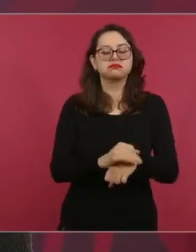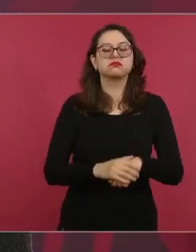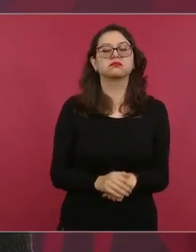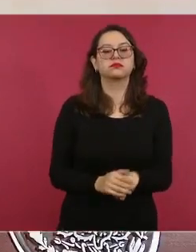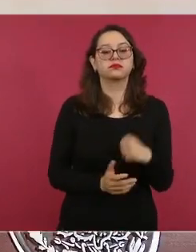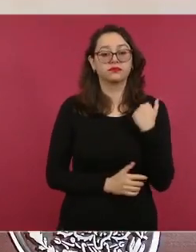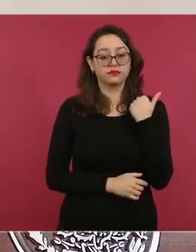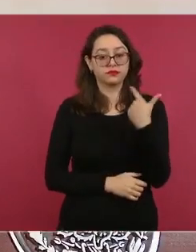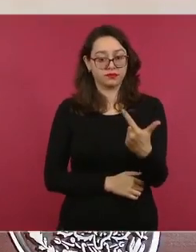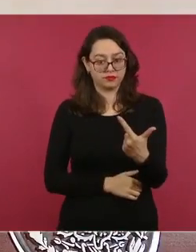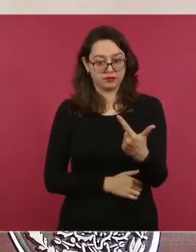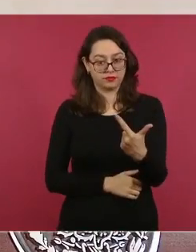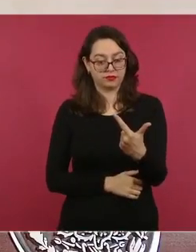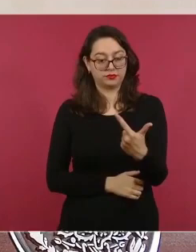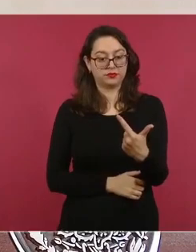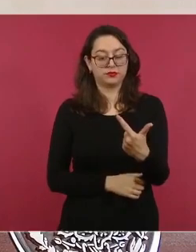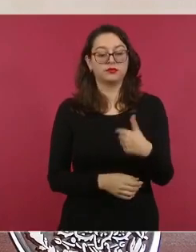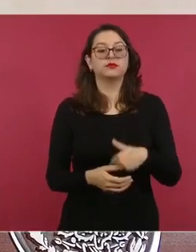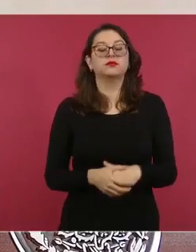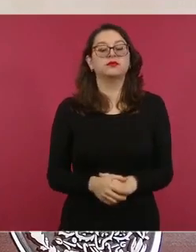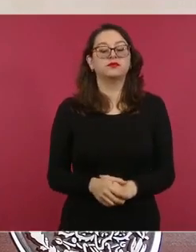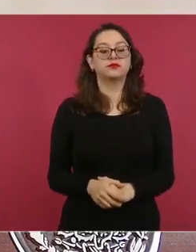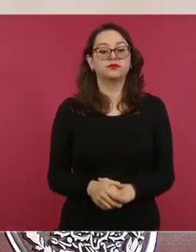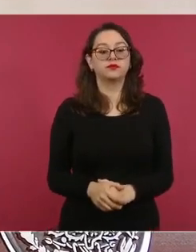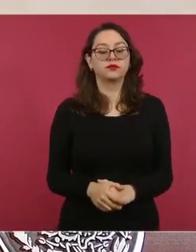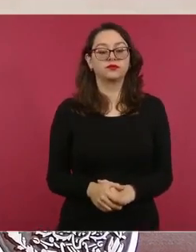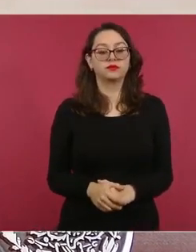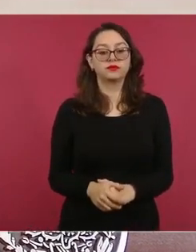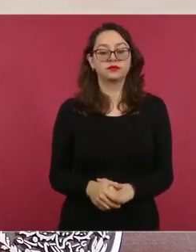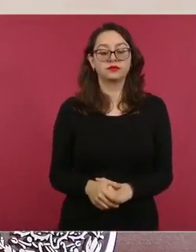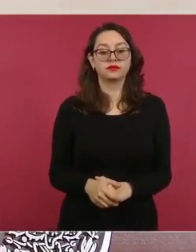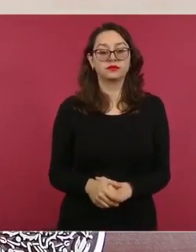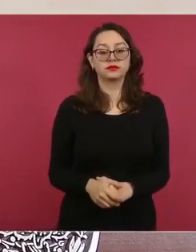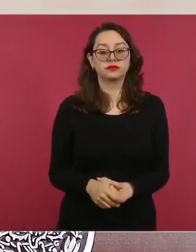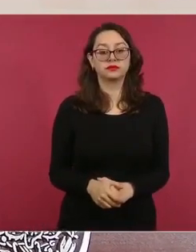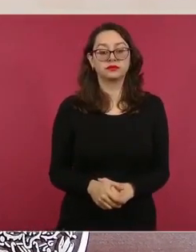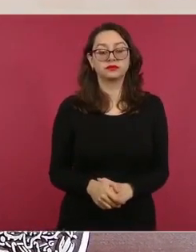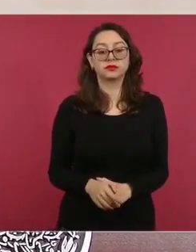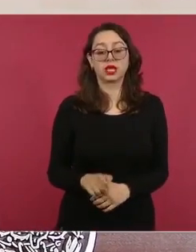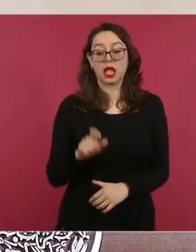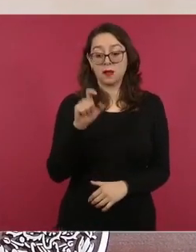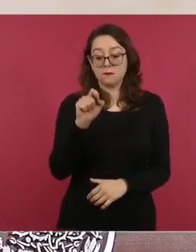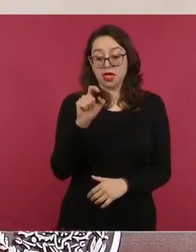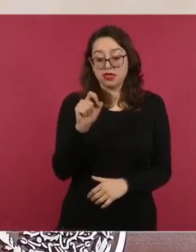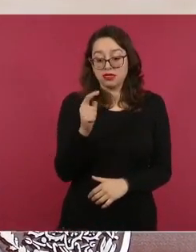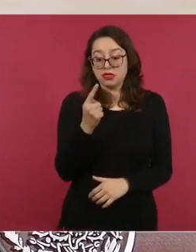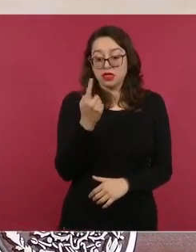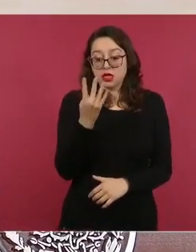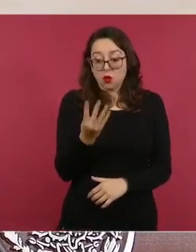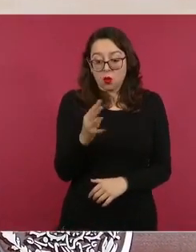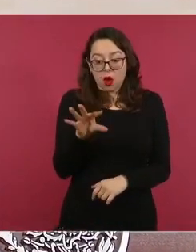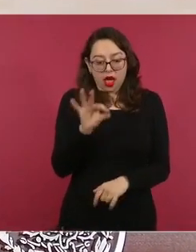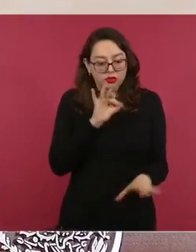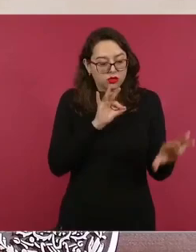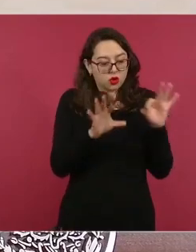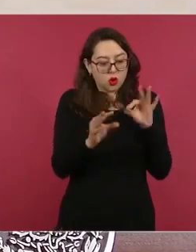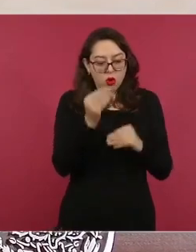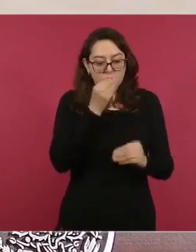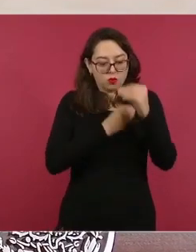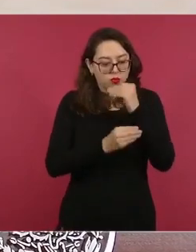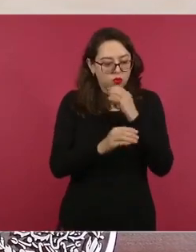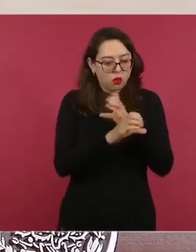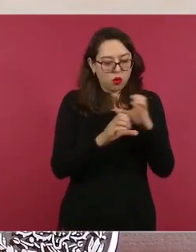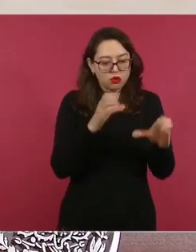Siete, se entregará una canasta básica de 24 productos alimenticios